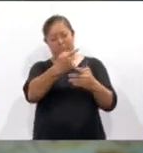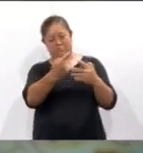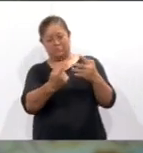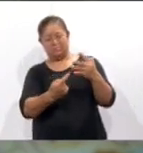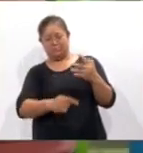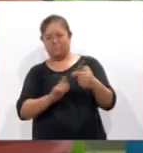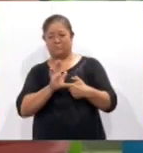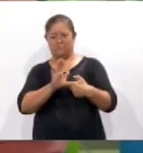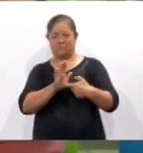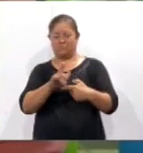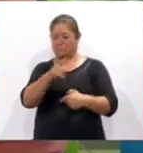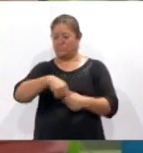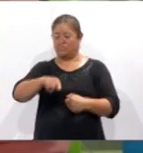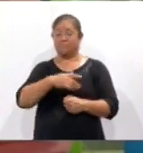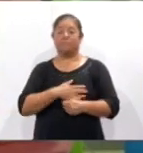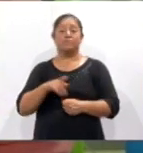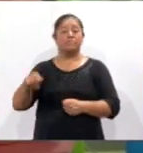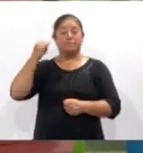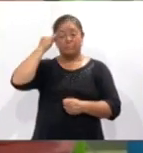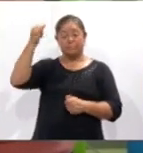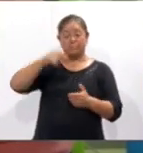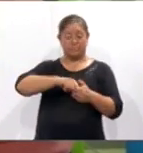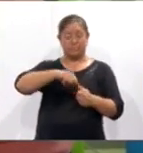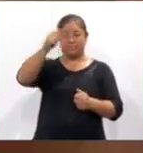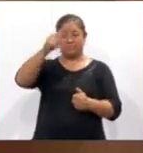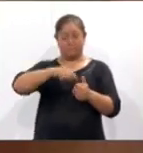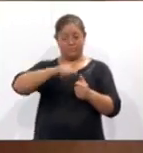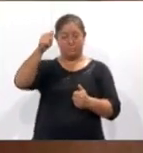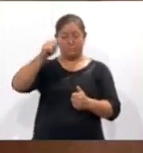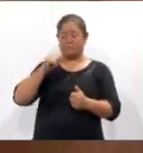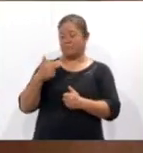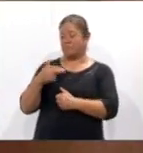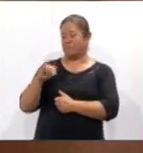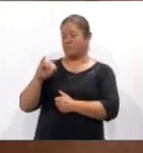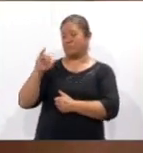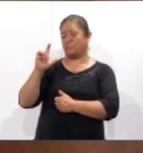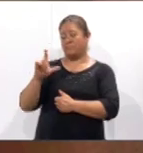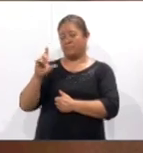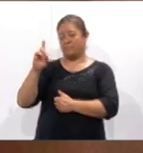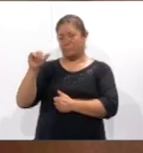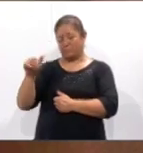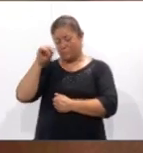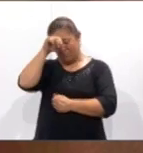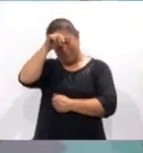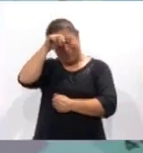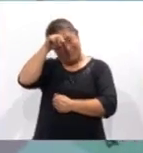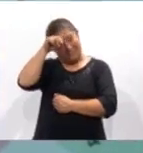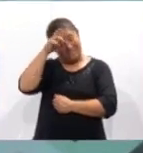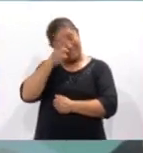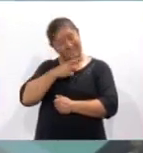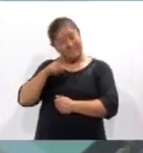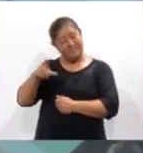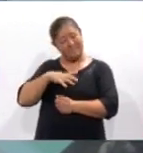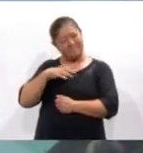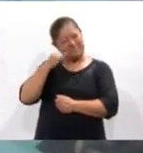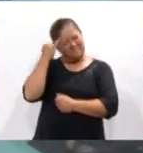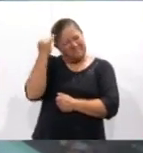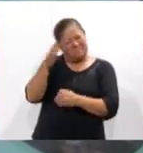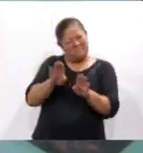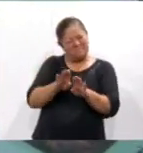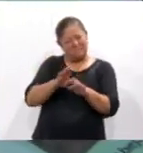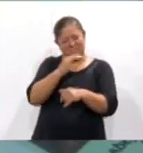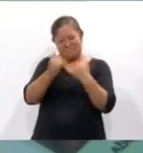presentaron. La creadora de la lotería, Hilda Castro Cuamazzi, relató cómo surgió la idea de fusionar un juego tradicional con el